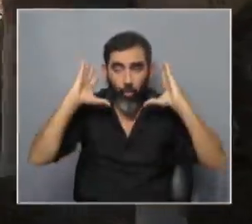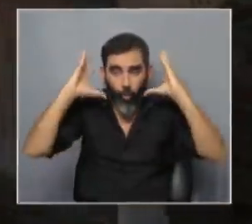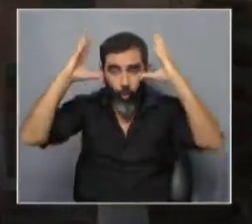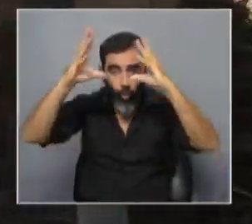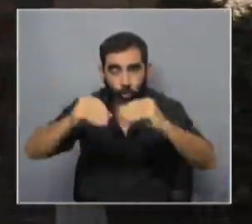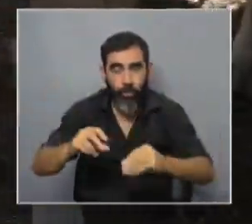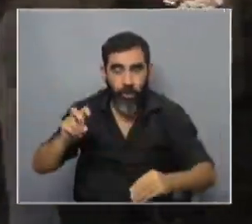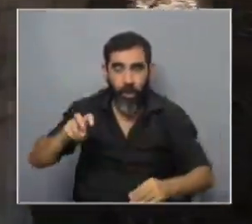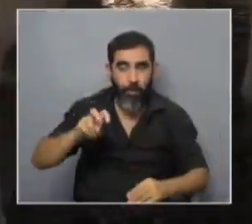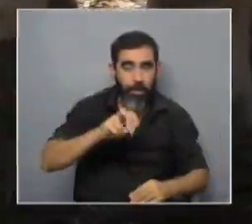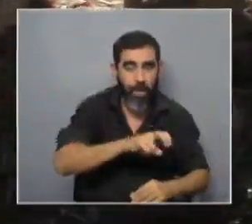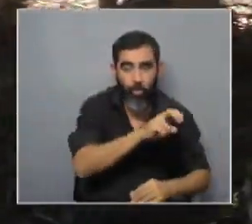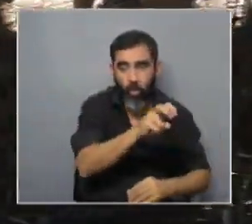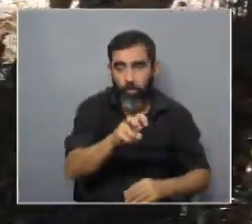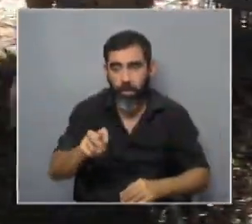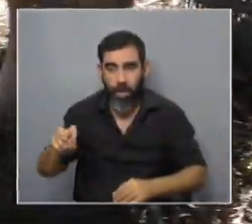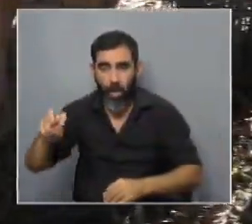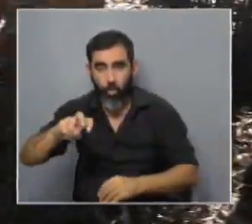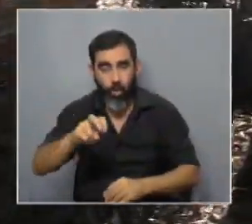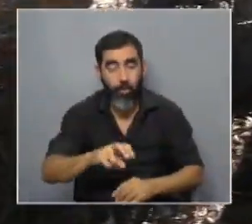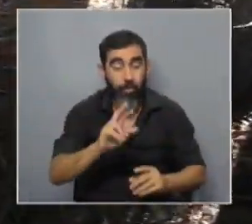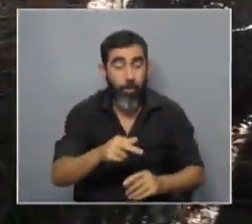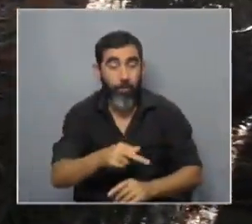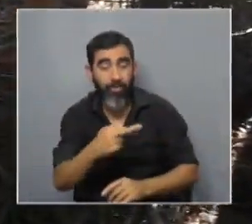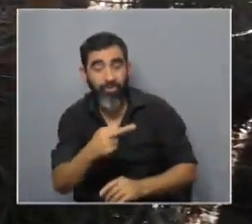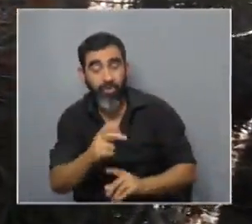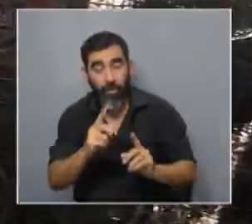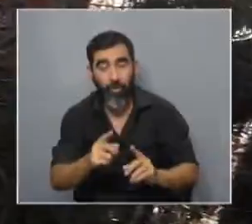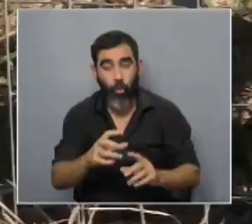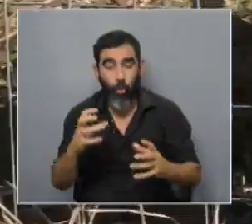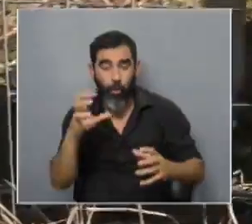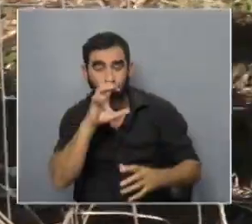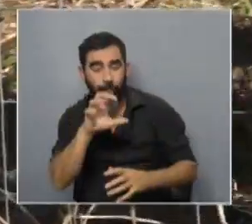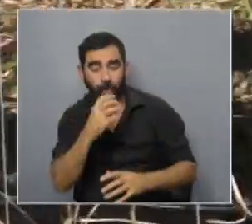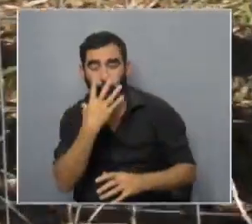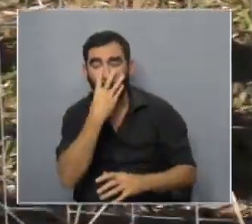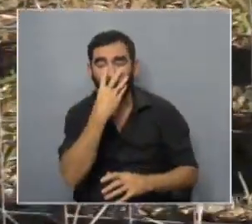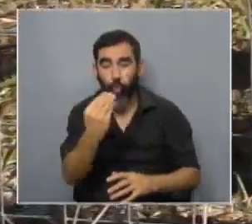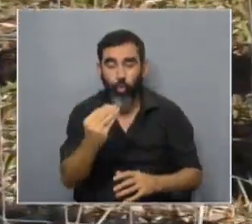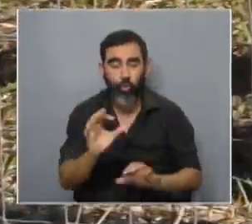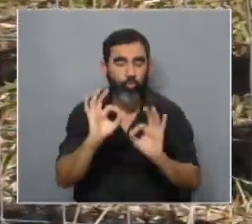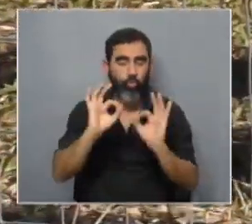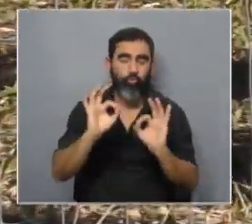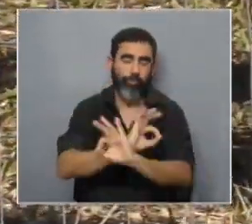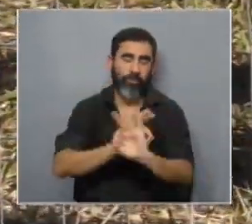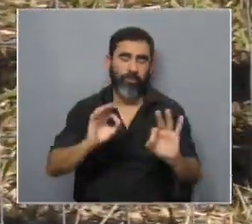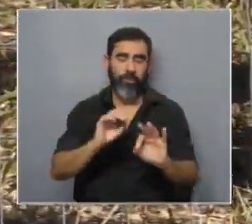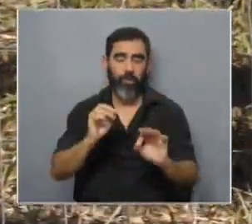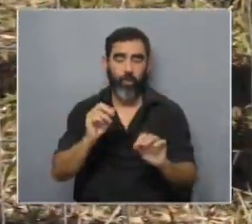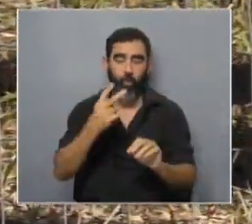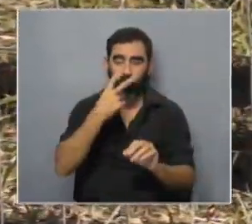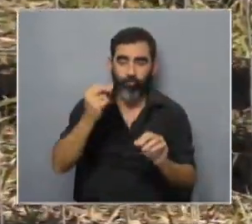caminando marcando territorio que eso por ejemplo contra otros cánidos como el zorro ya es suficiente como para que los zorros no